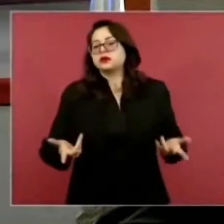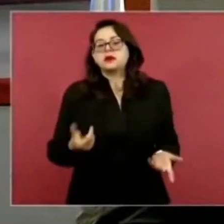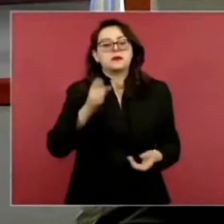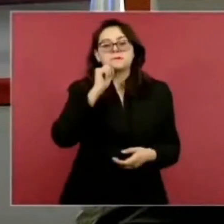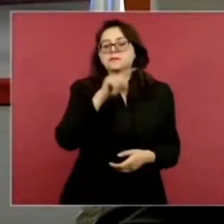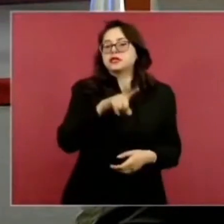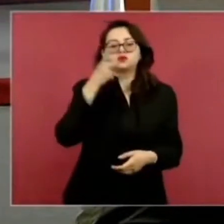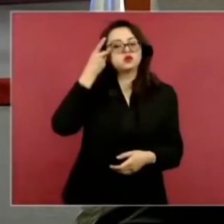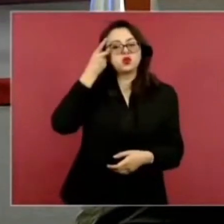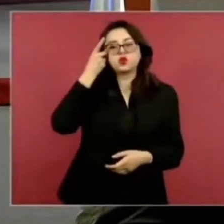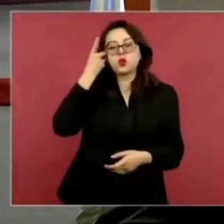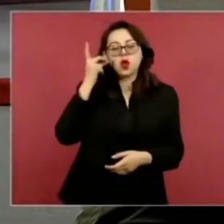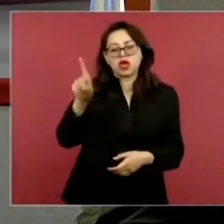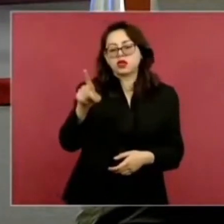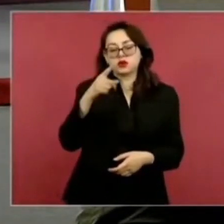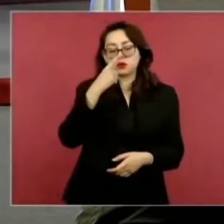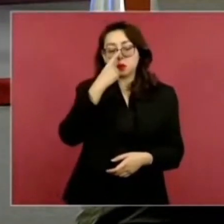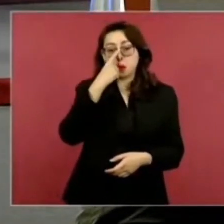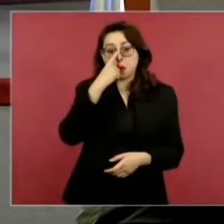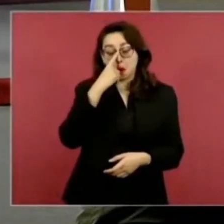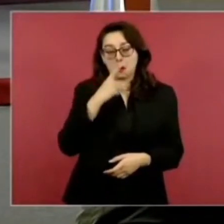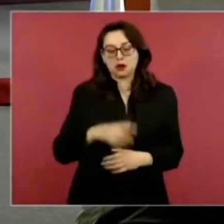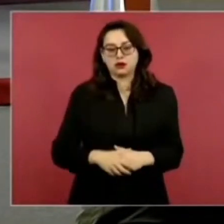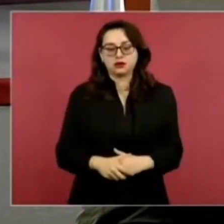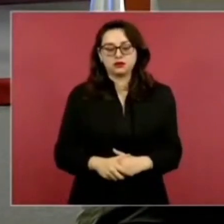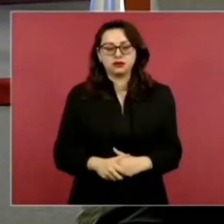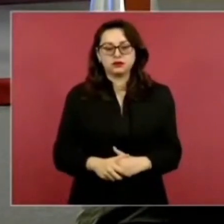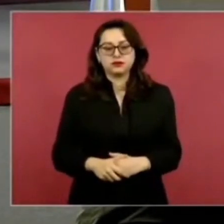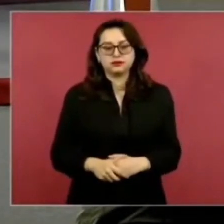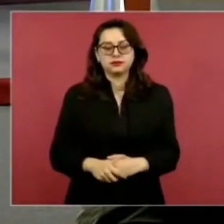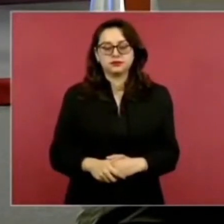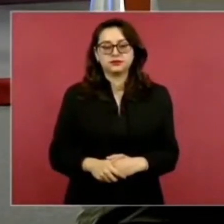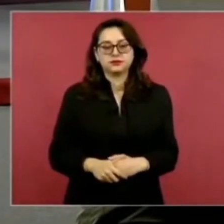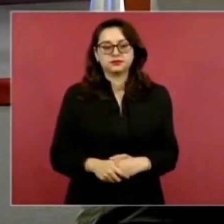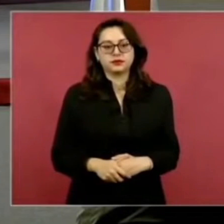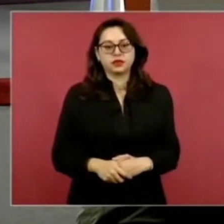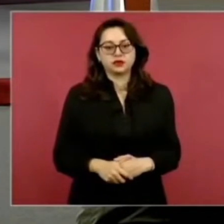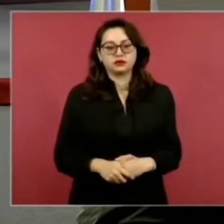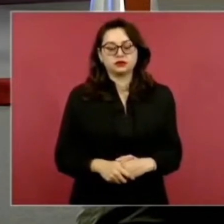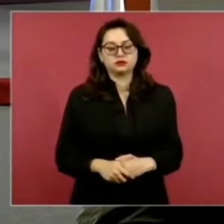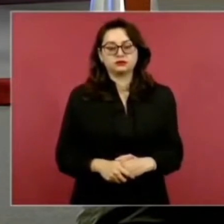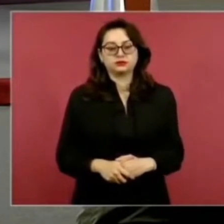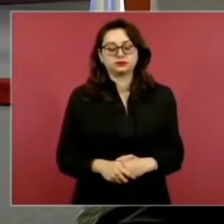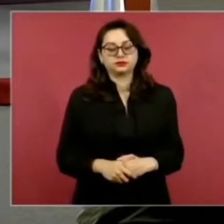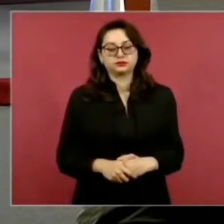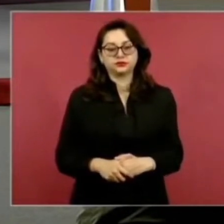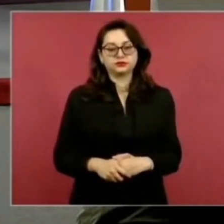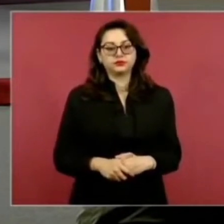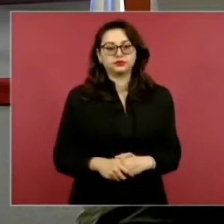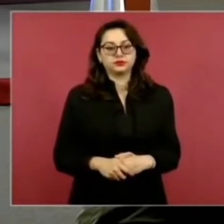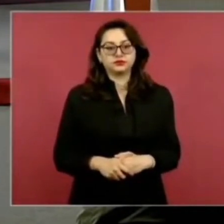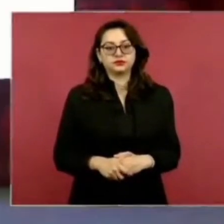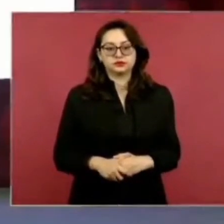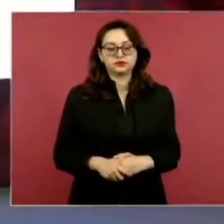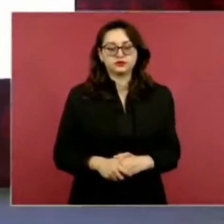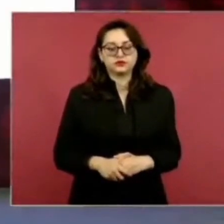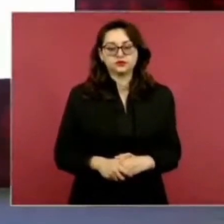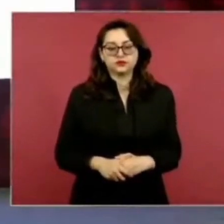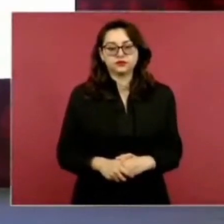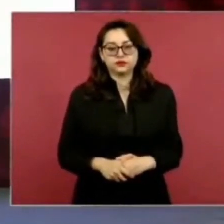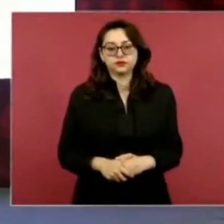mismos dueños. que dicho sea de paso, también